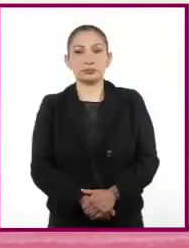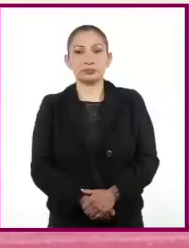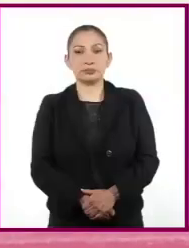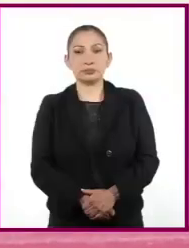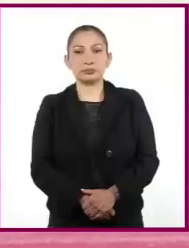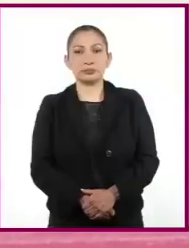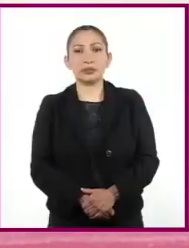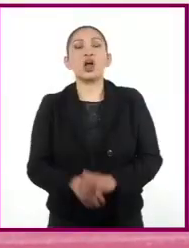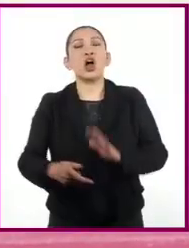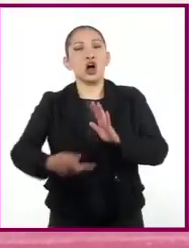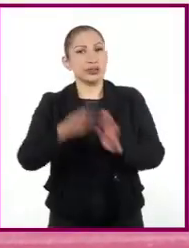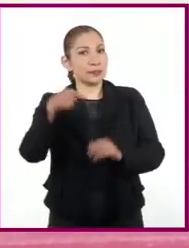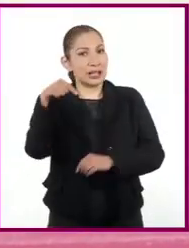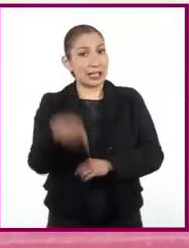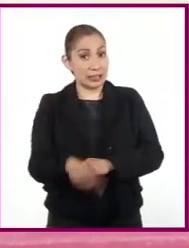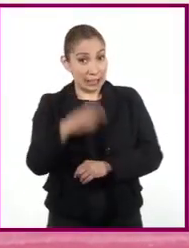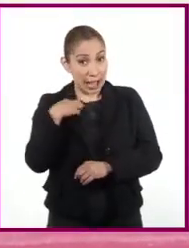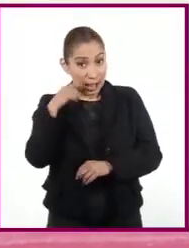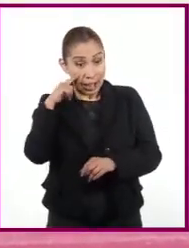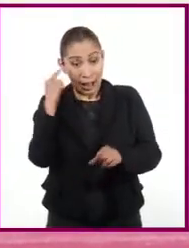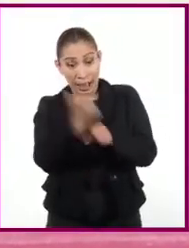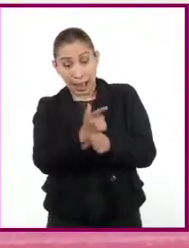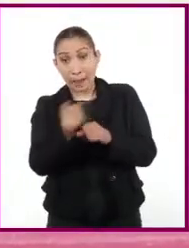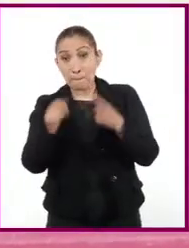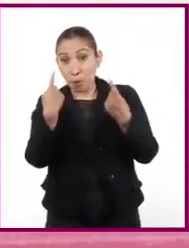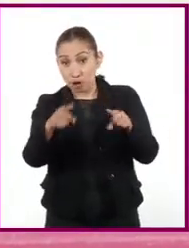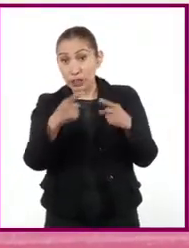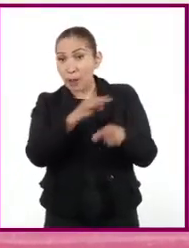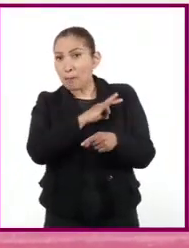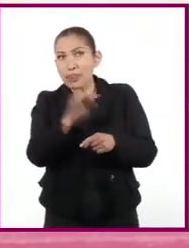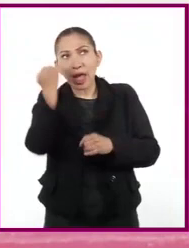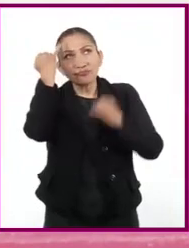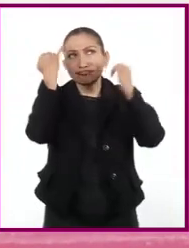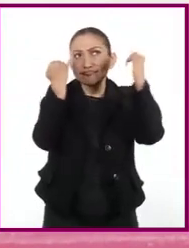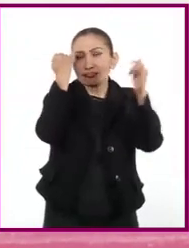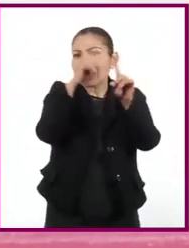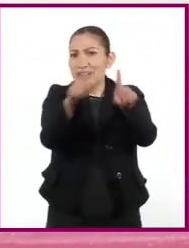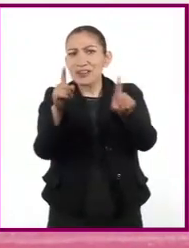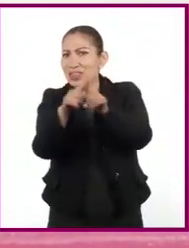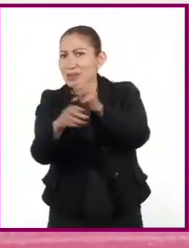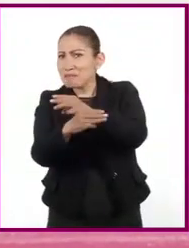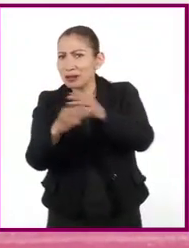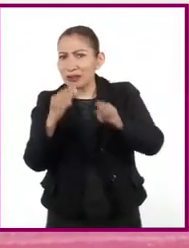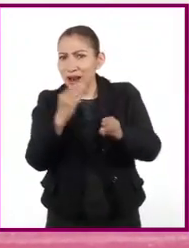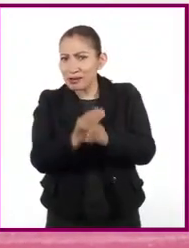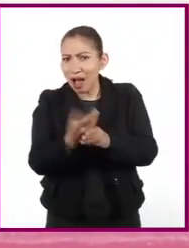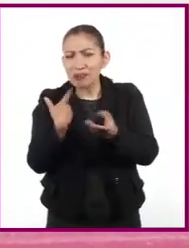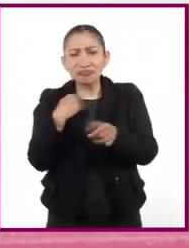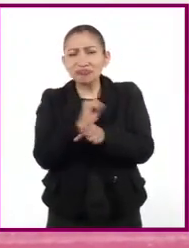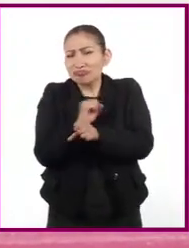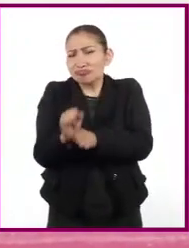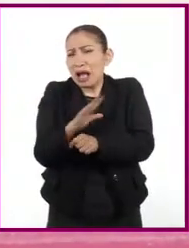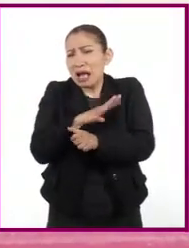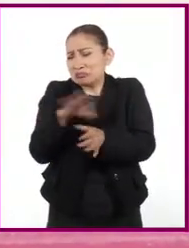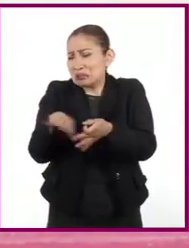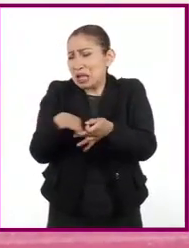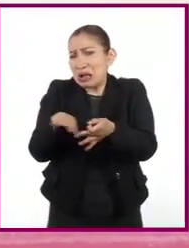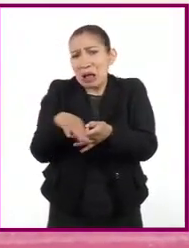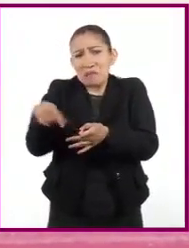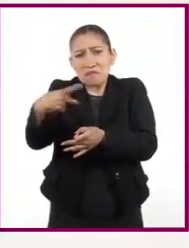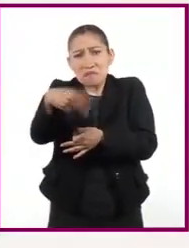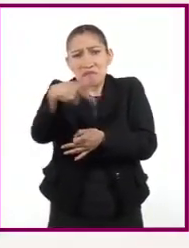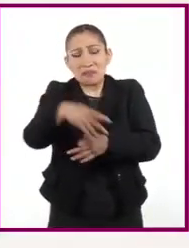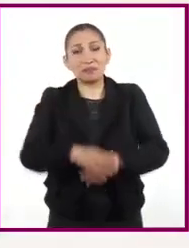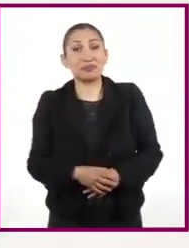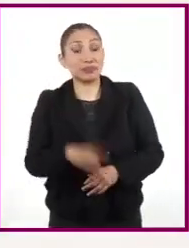Estamos de vuelta. ¿Se dieron cuenta de que la música se puede crear con diversos materiales sencillos que están a su alcance?